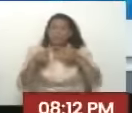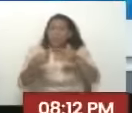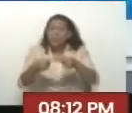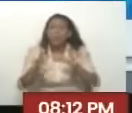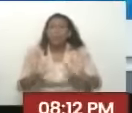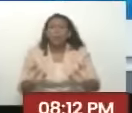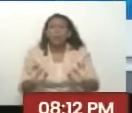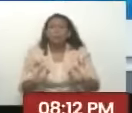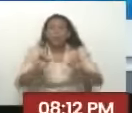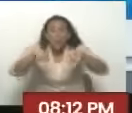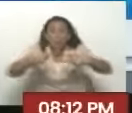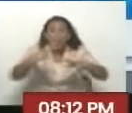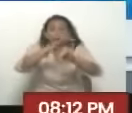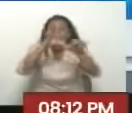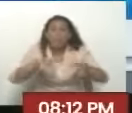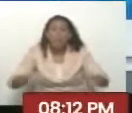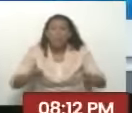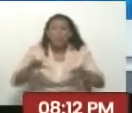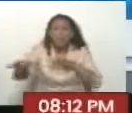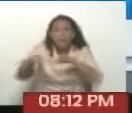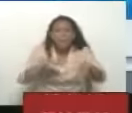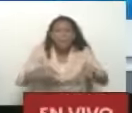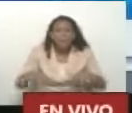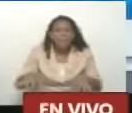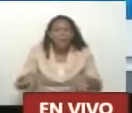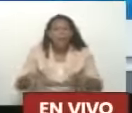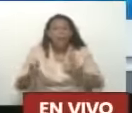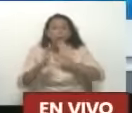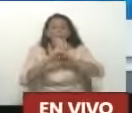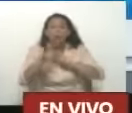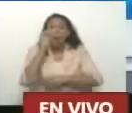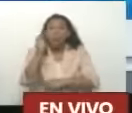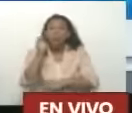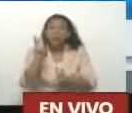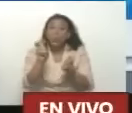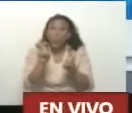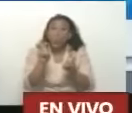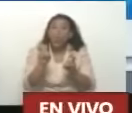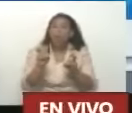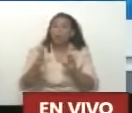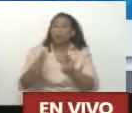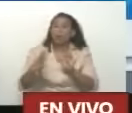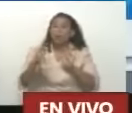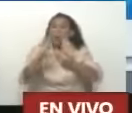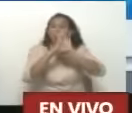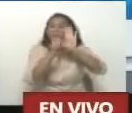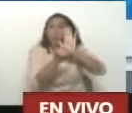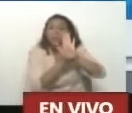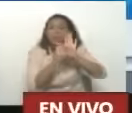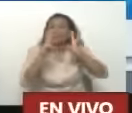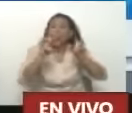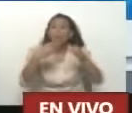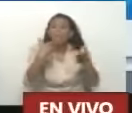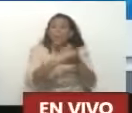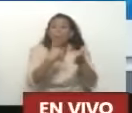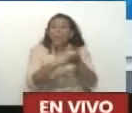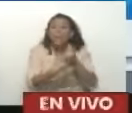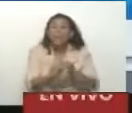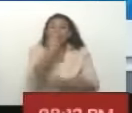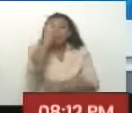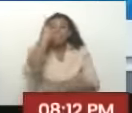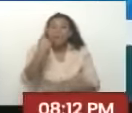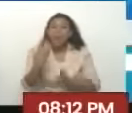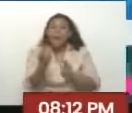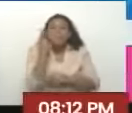es necesaria Una nueva división De los poderes Y una nueva Constitución nacional Un proceso constituyente Y propone Primera vez Que se